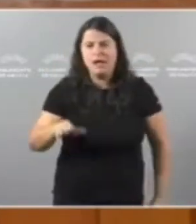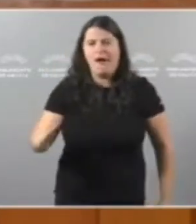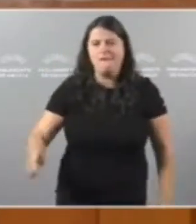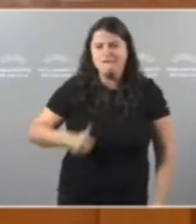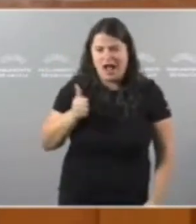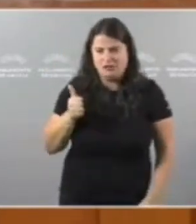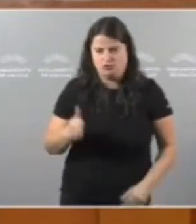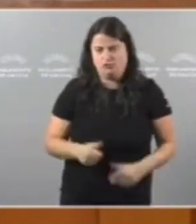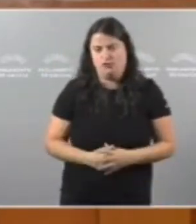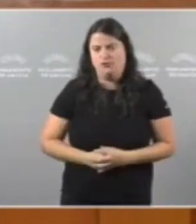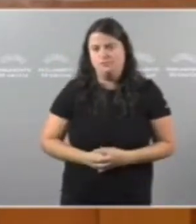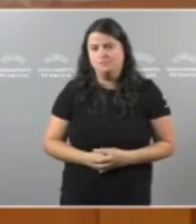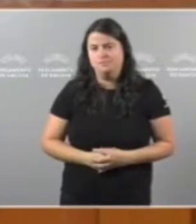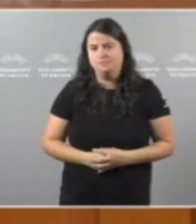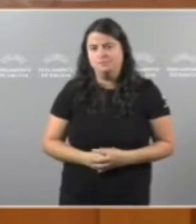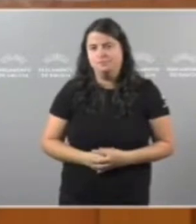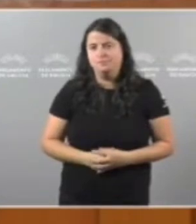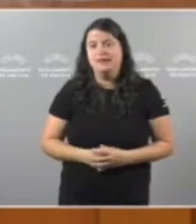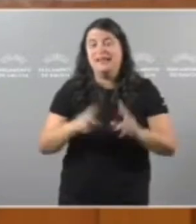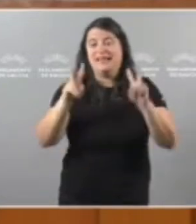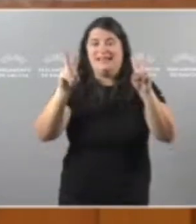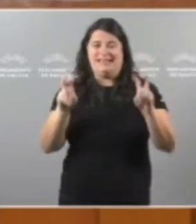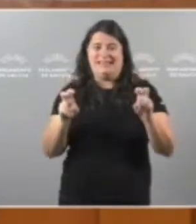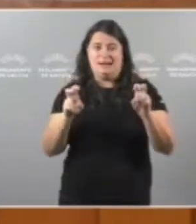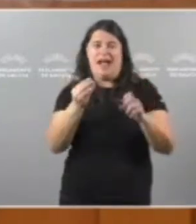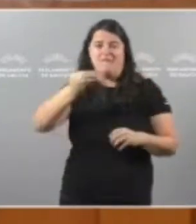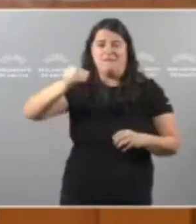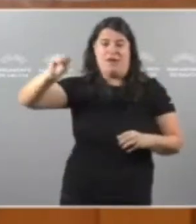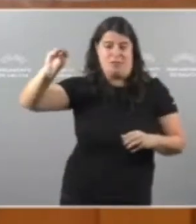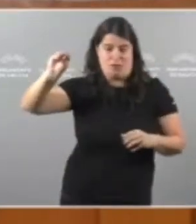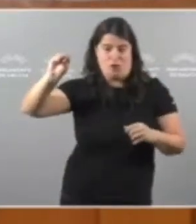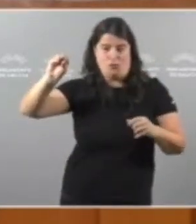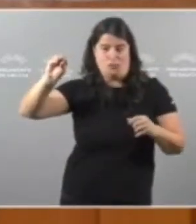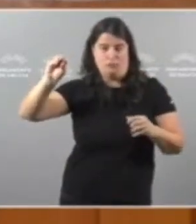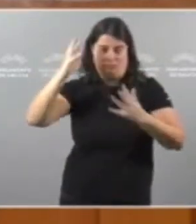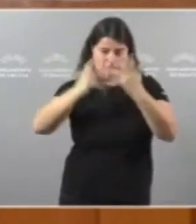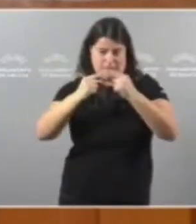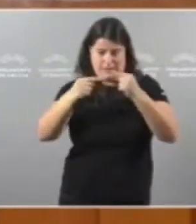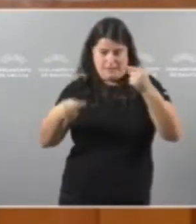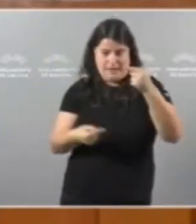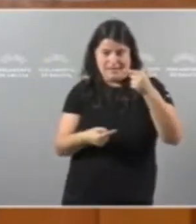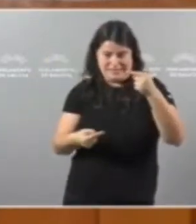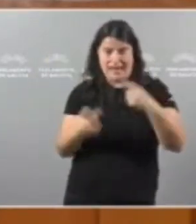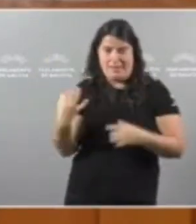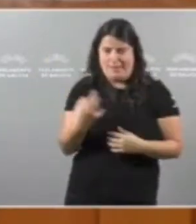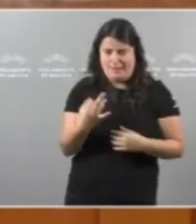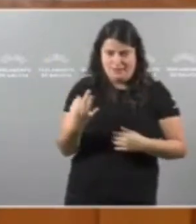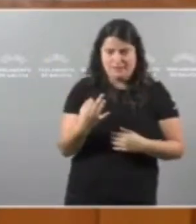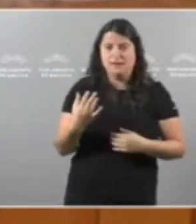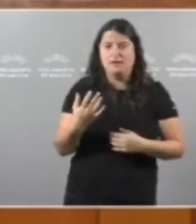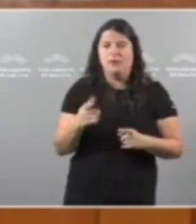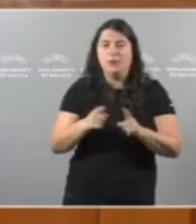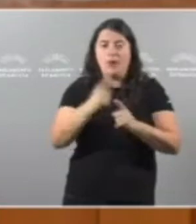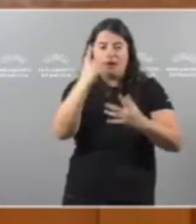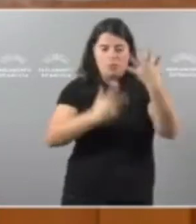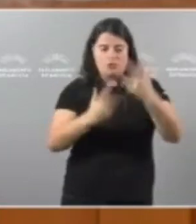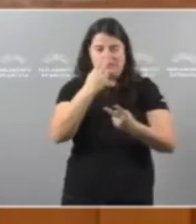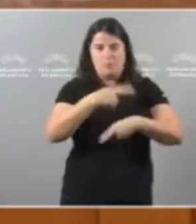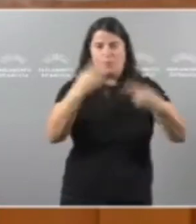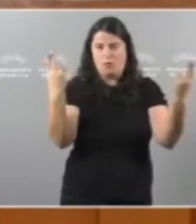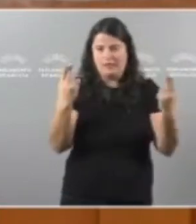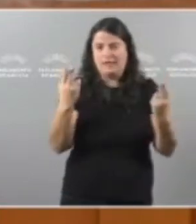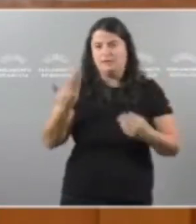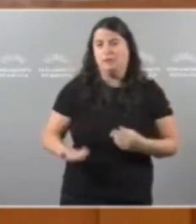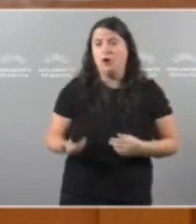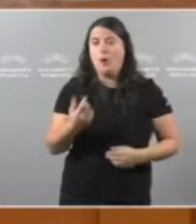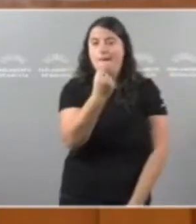Si descontamos a inflación Que que é fundamental A hora sí de medir o que pasan unhas contas públicas Porque que claro,